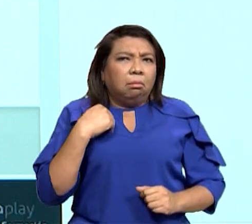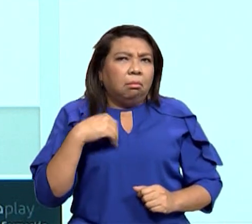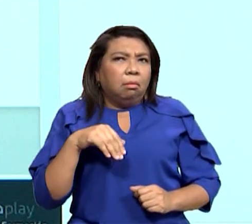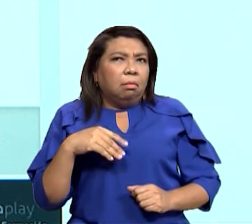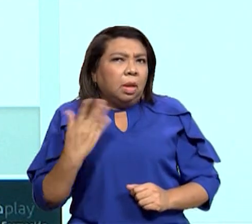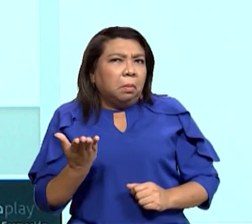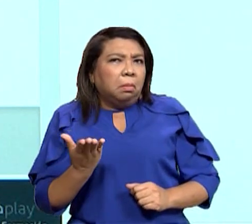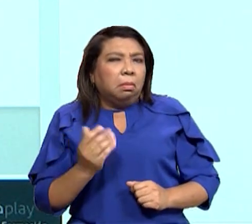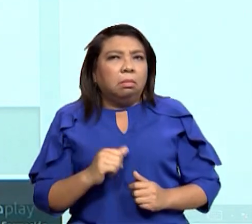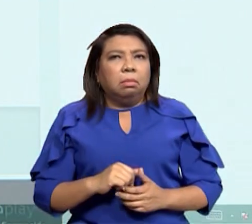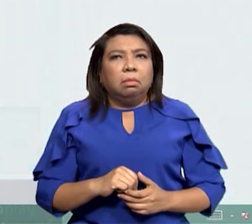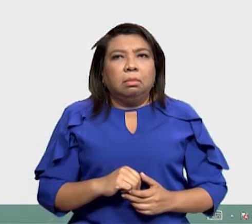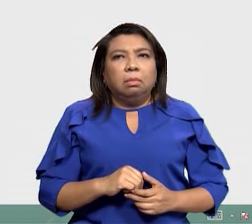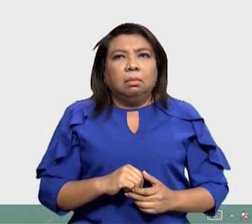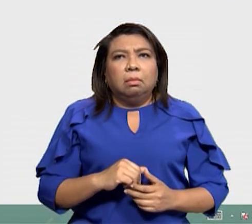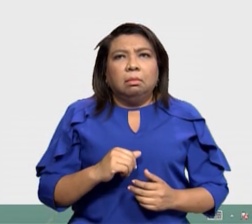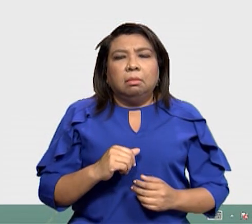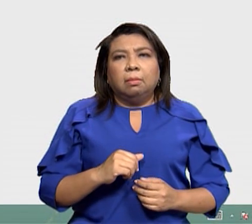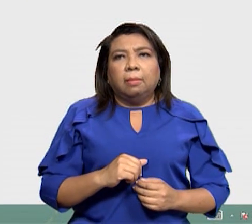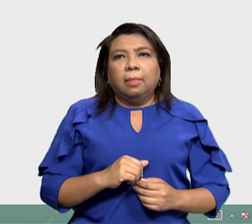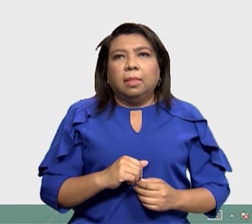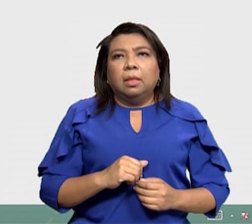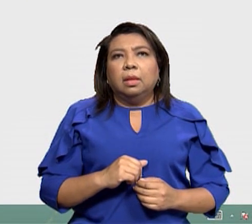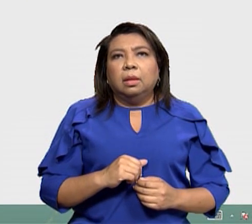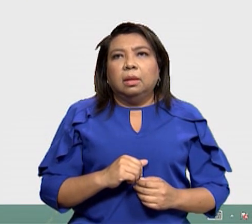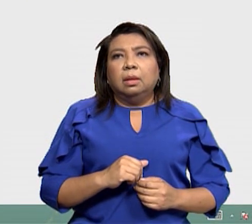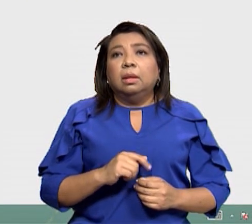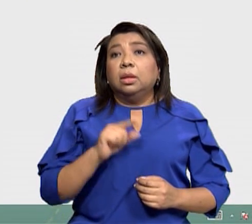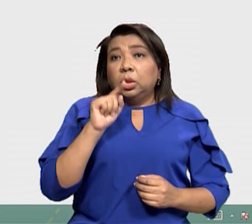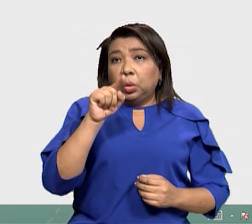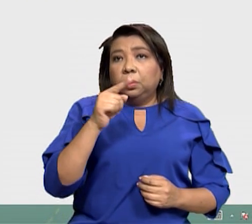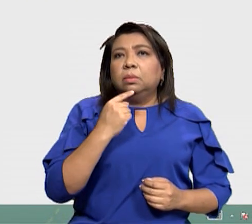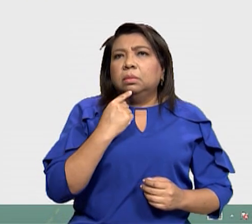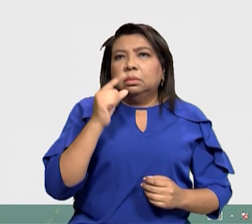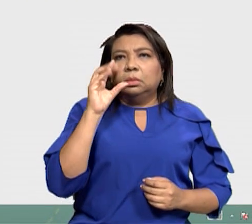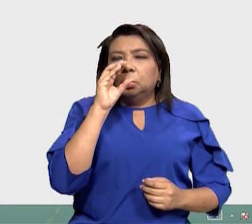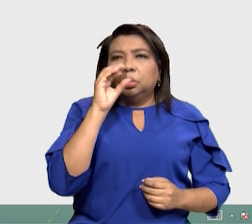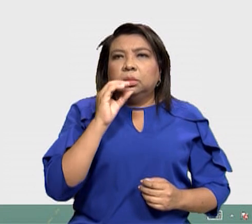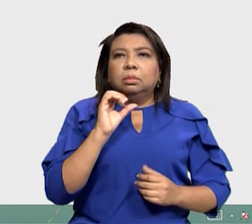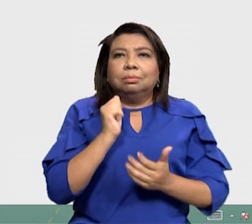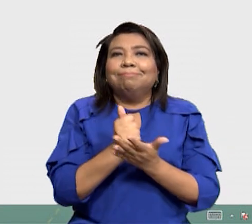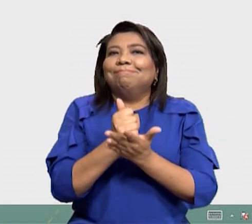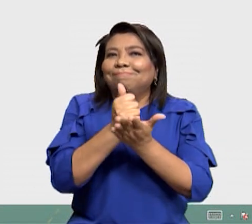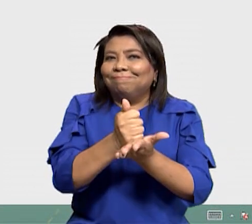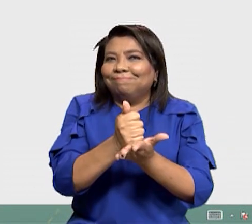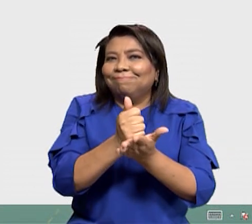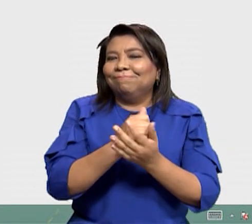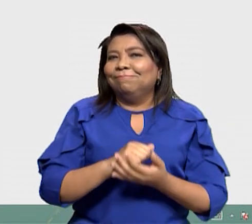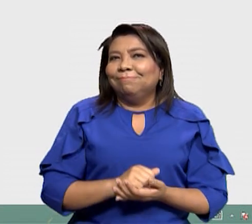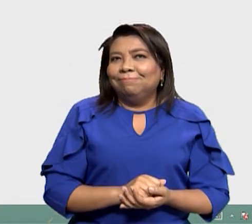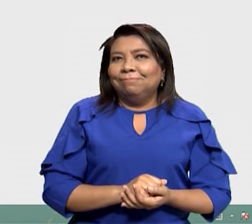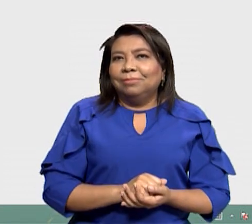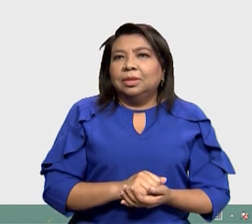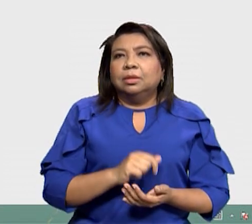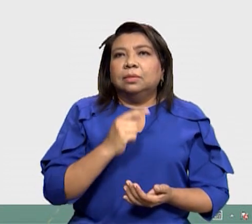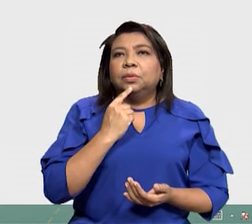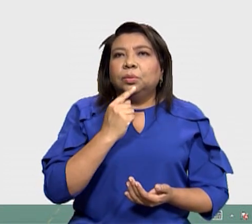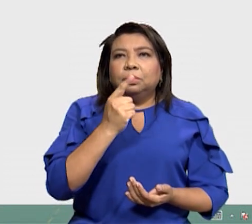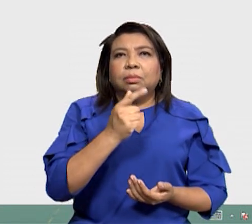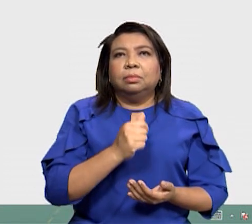pista De Letra ¿Verdad? Si no recuerdas No sabes la imagen Podemos colocar